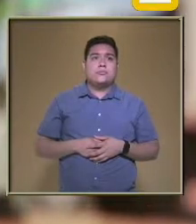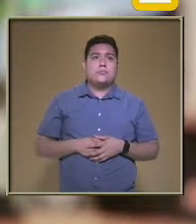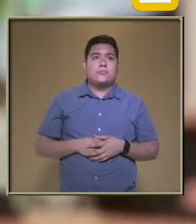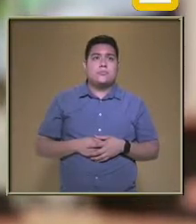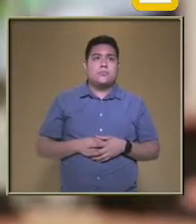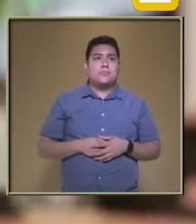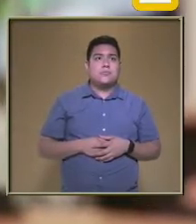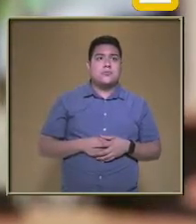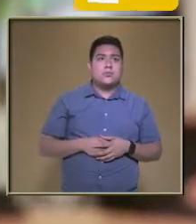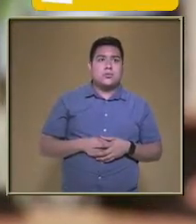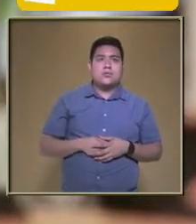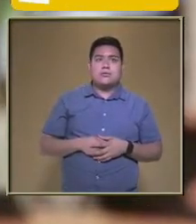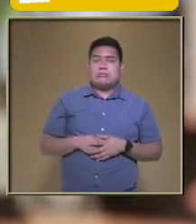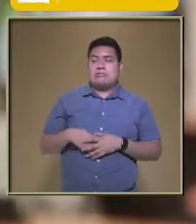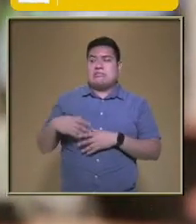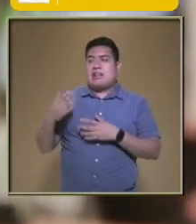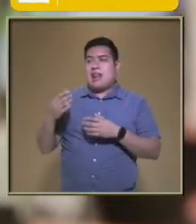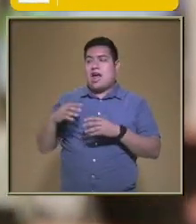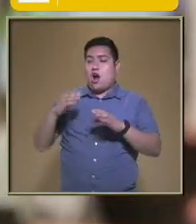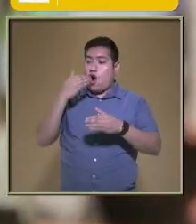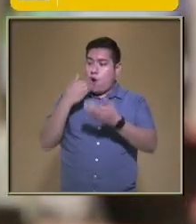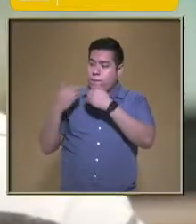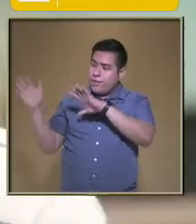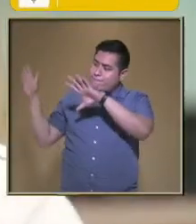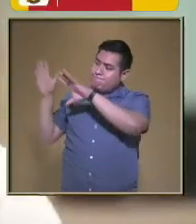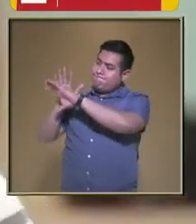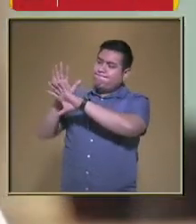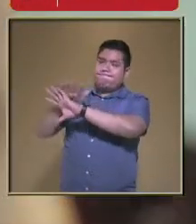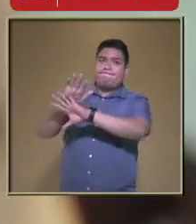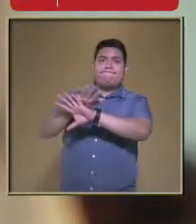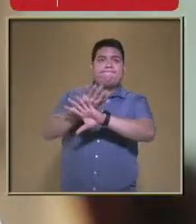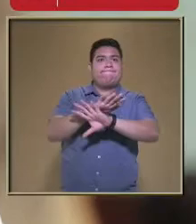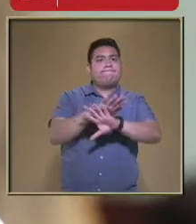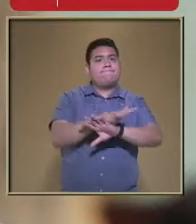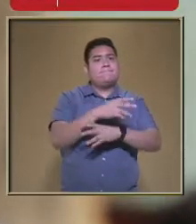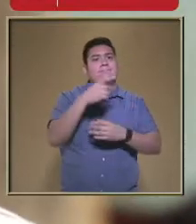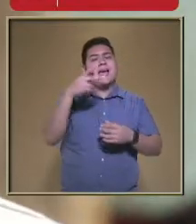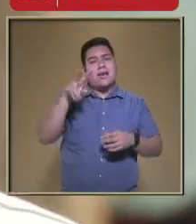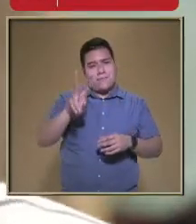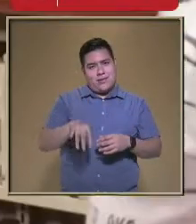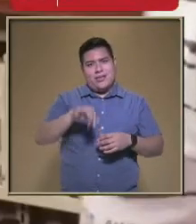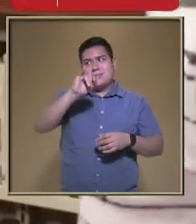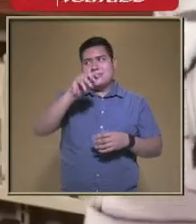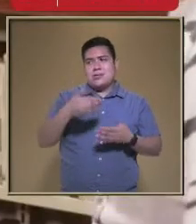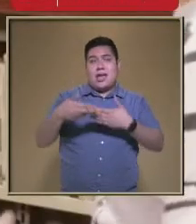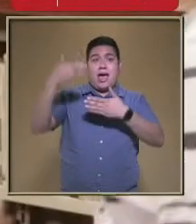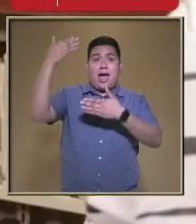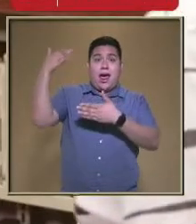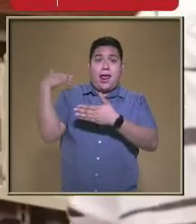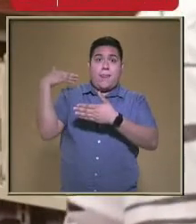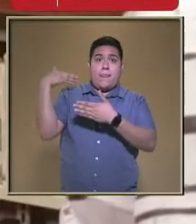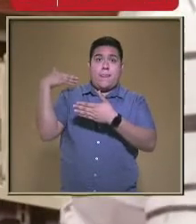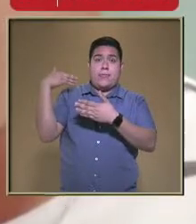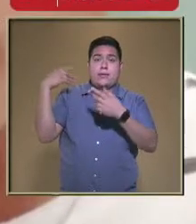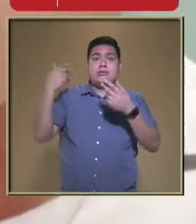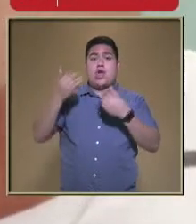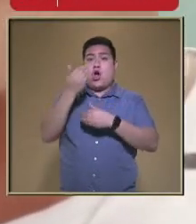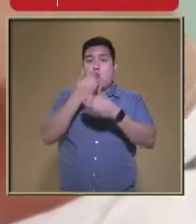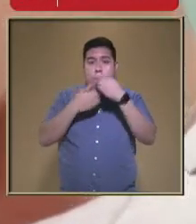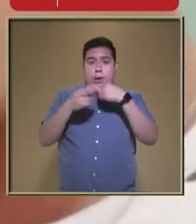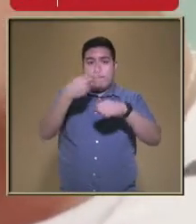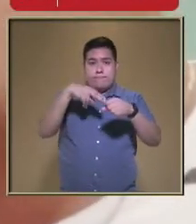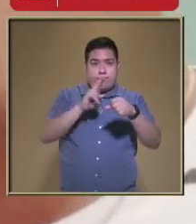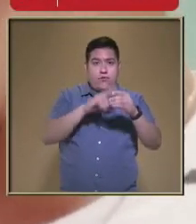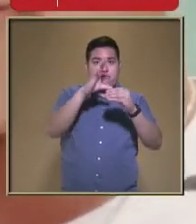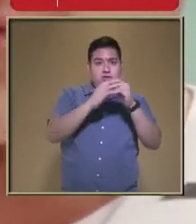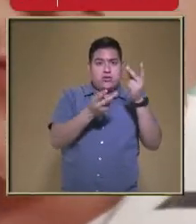Sí que hemos cambiado Mucho la dieta La verdad es que sí Nuestros antepasados Comían puras cosas naturales Y hacen mucho ejercicio En